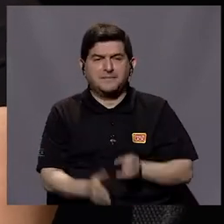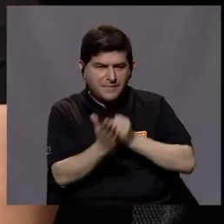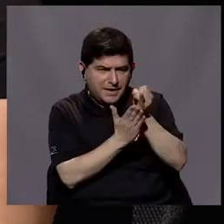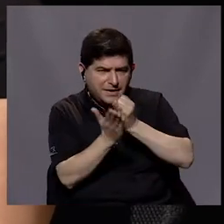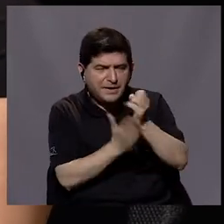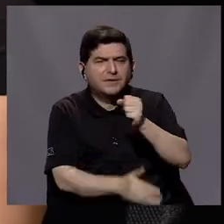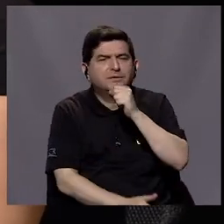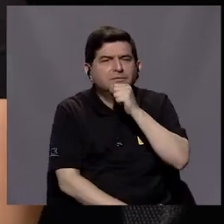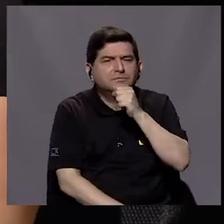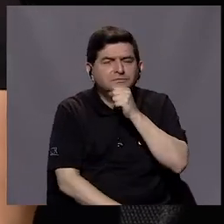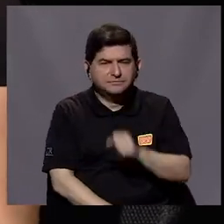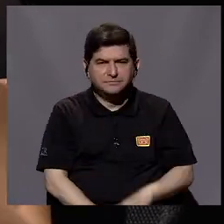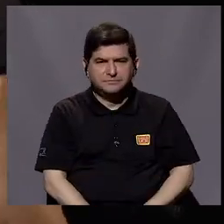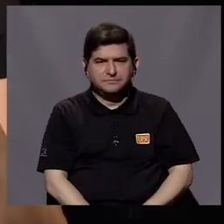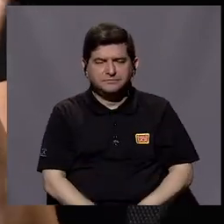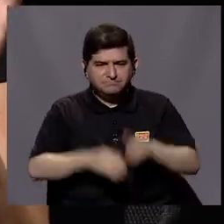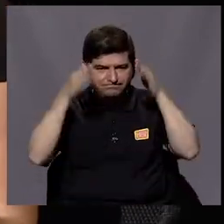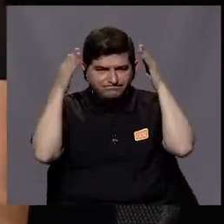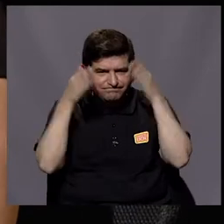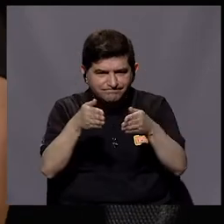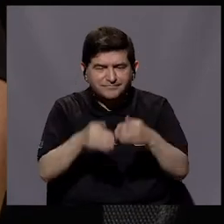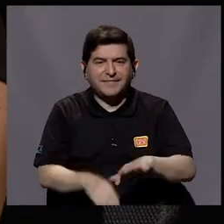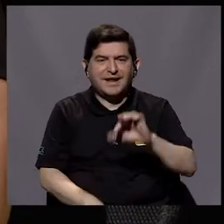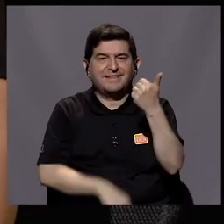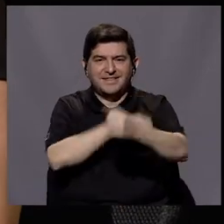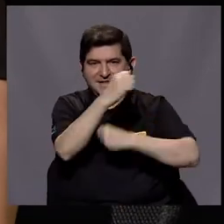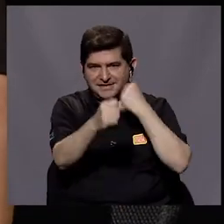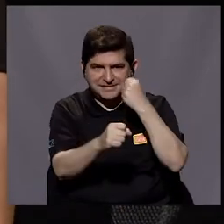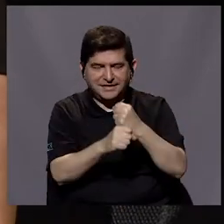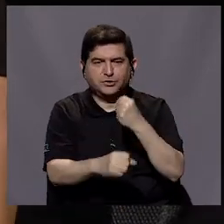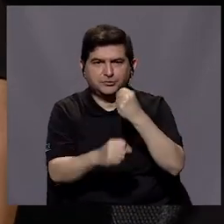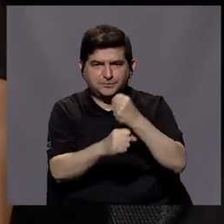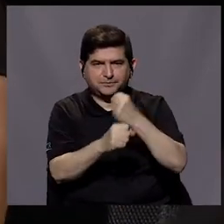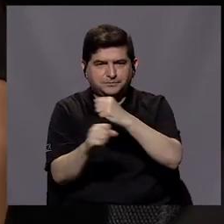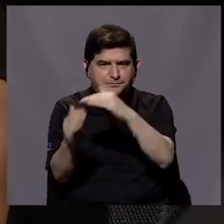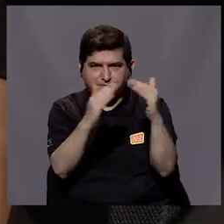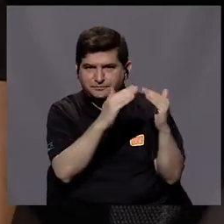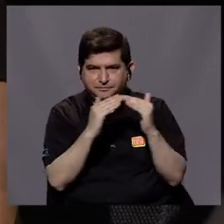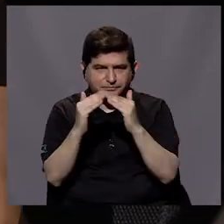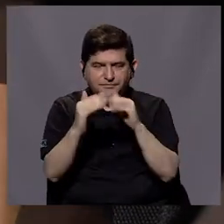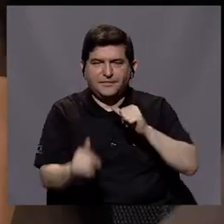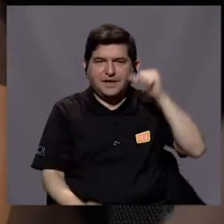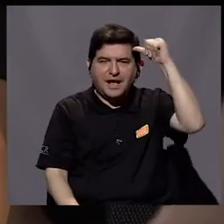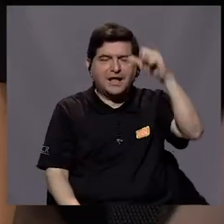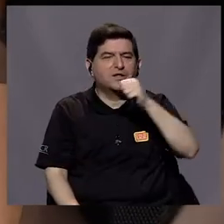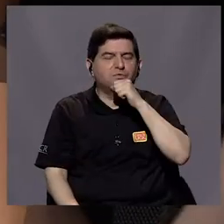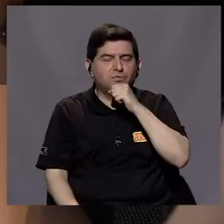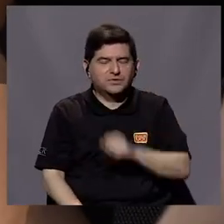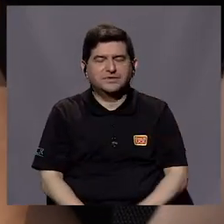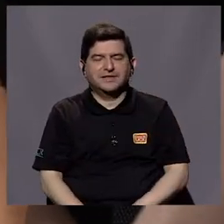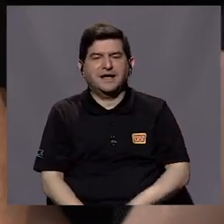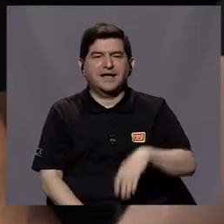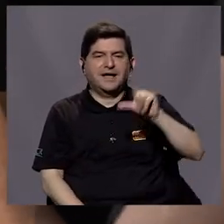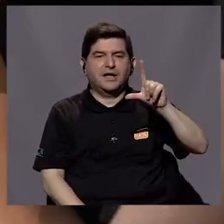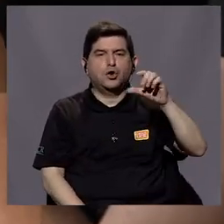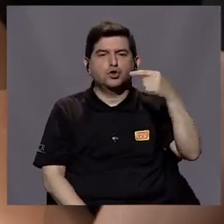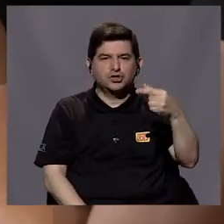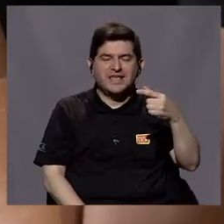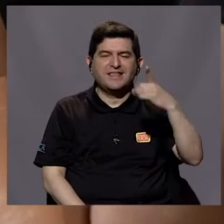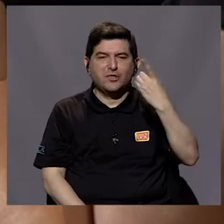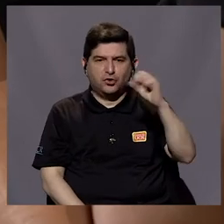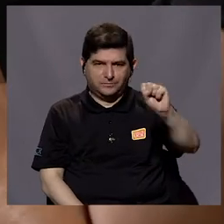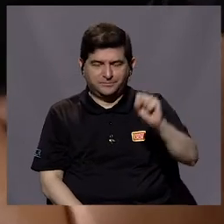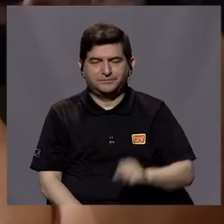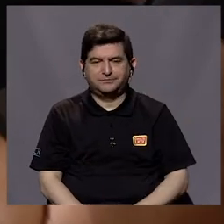de investigación en envejecimiento, que se ha centrado durante más de 10 años en trabajar con la comunidad adulta mayor de los guíos desamparados.